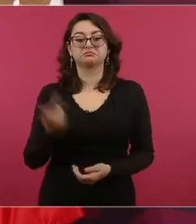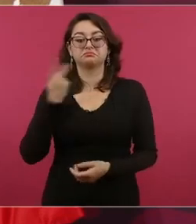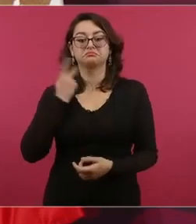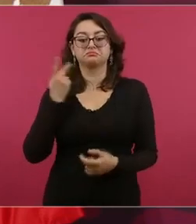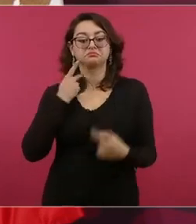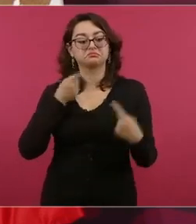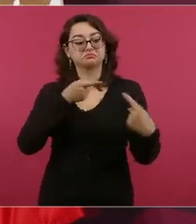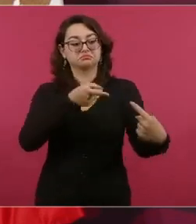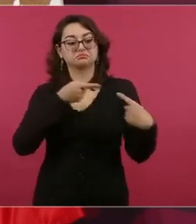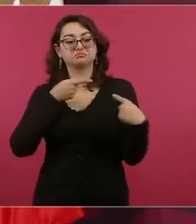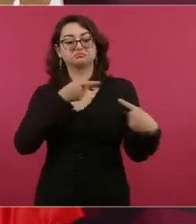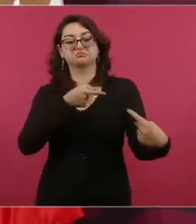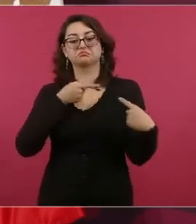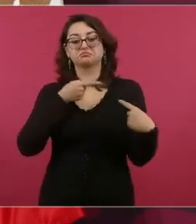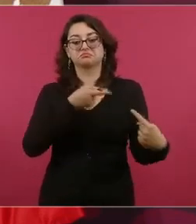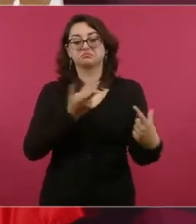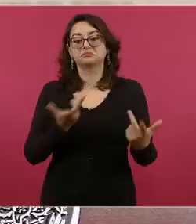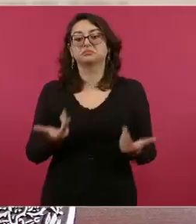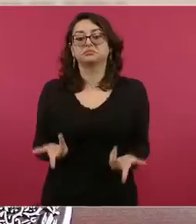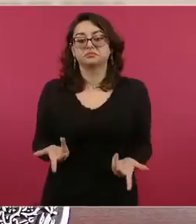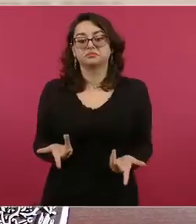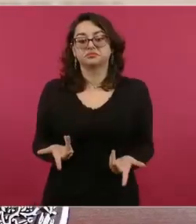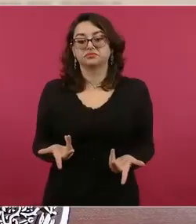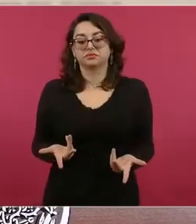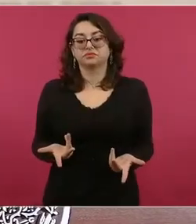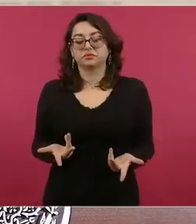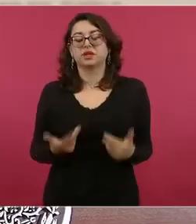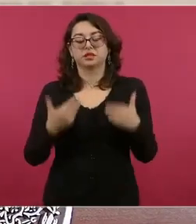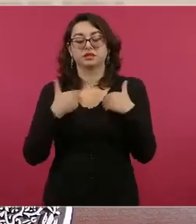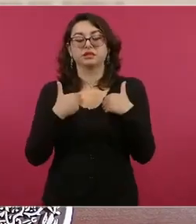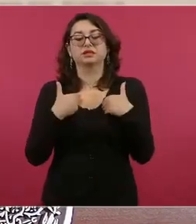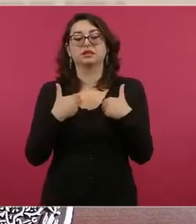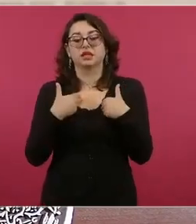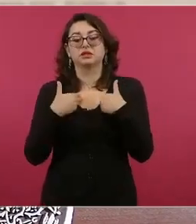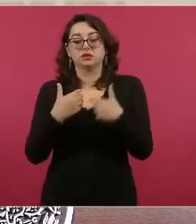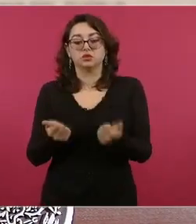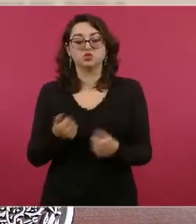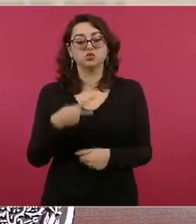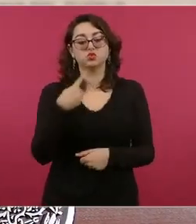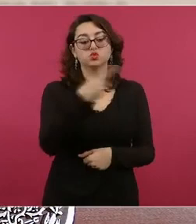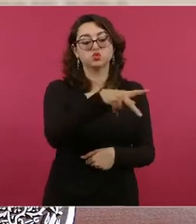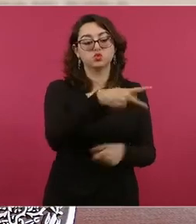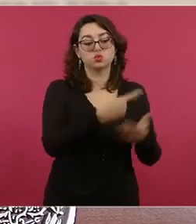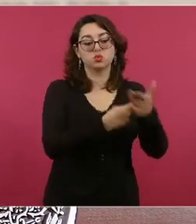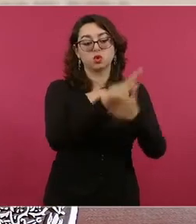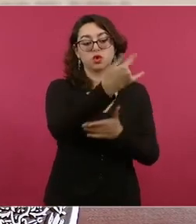son dos proyectos distintos y contrapuestos de nación.